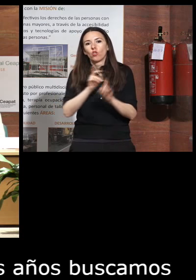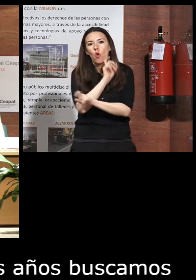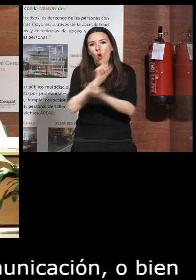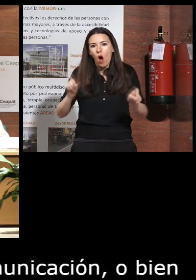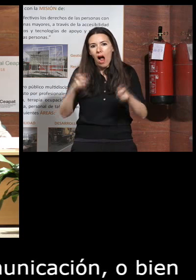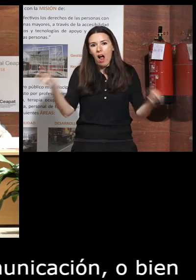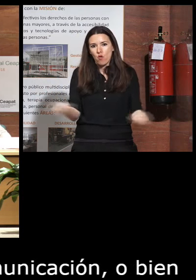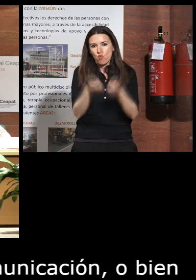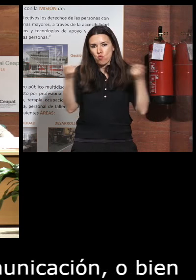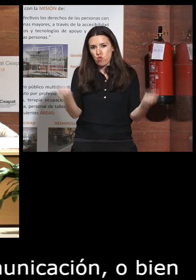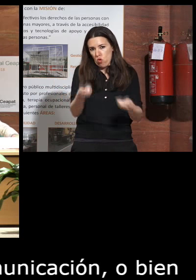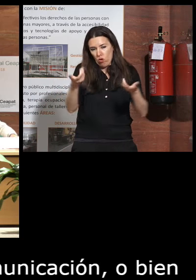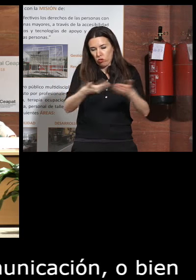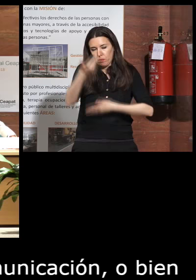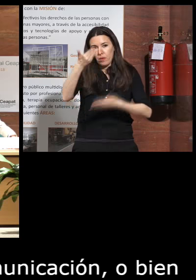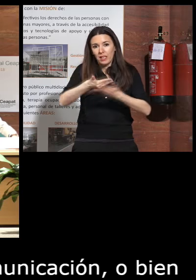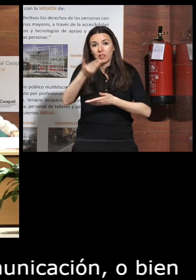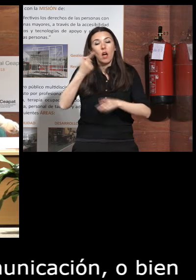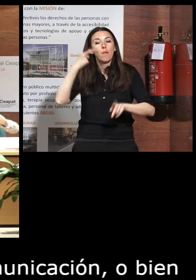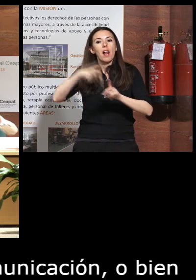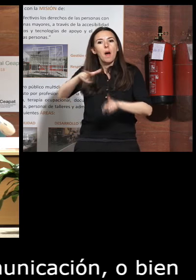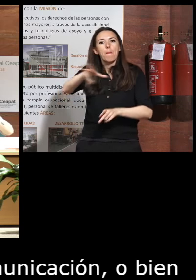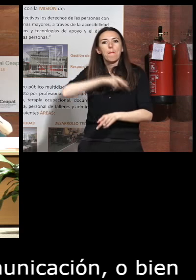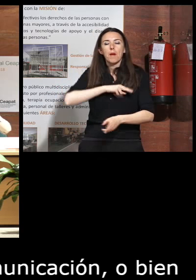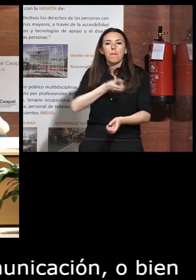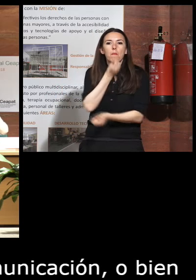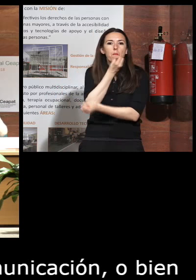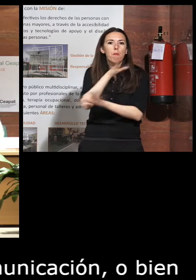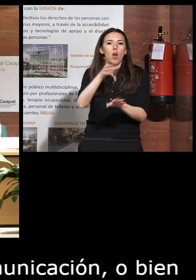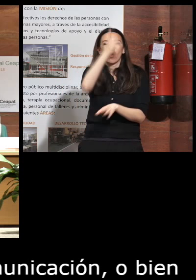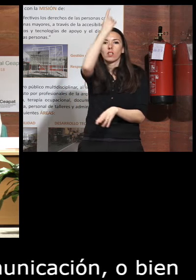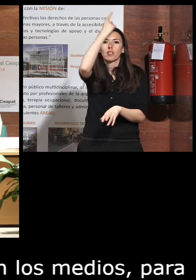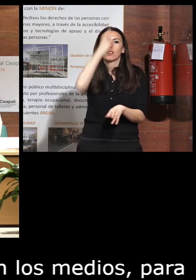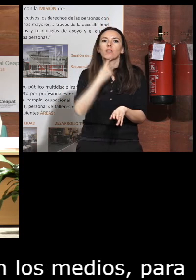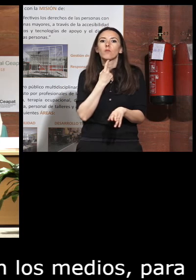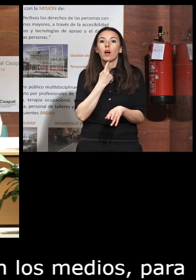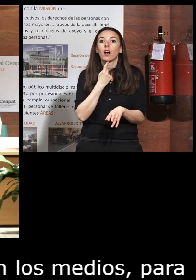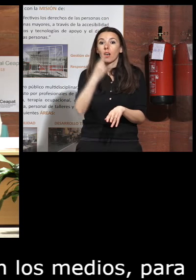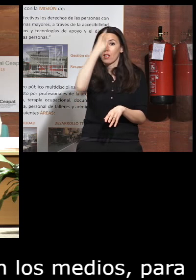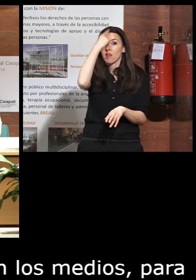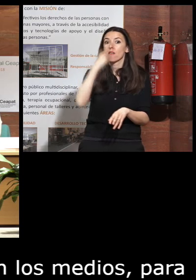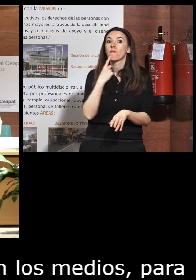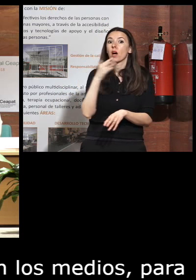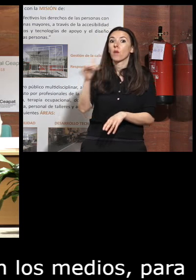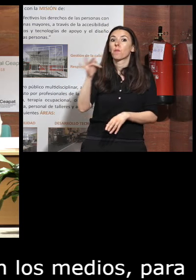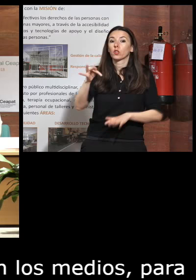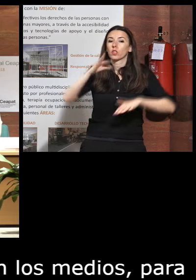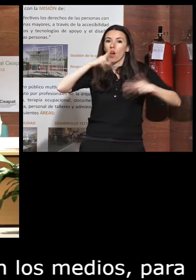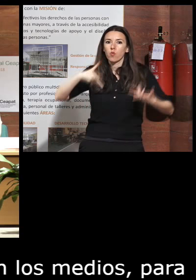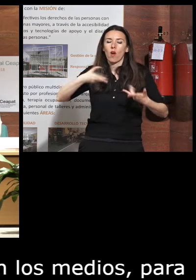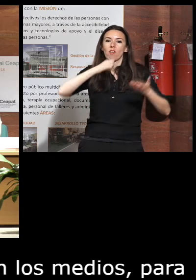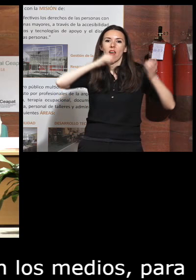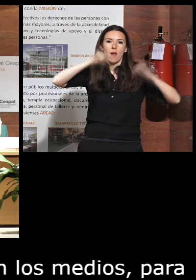prensa en los medios para darle el premio a la mejor imagen imagen positiva y actual del